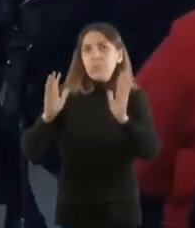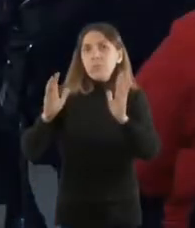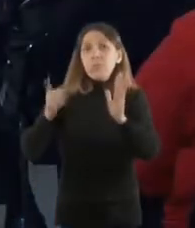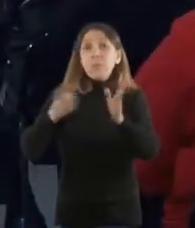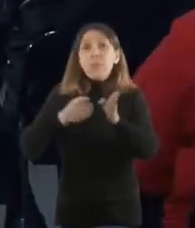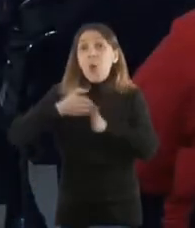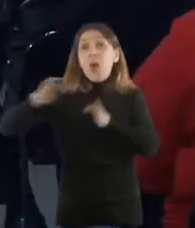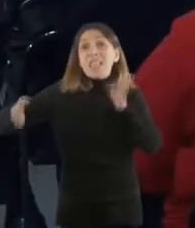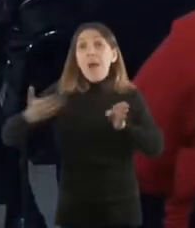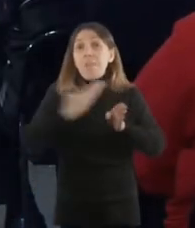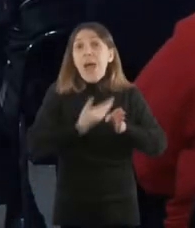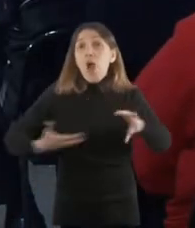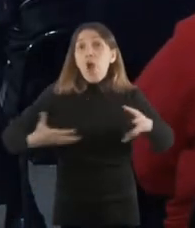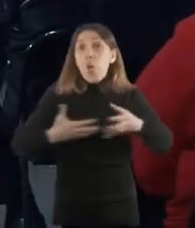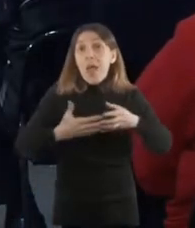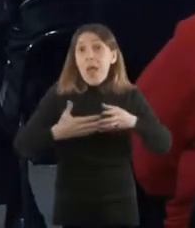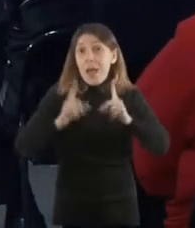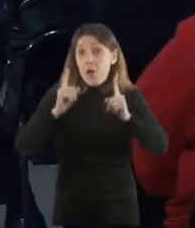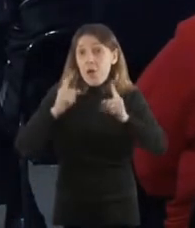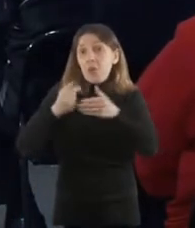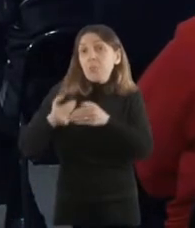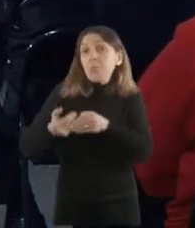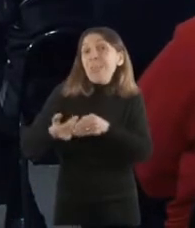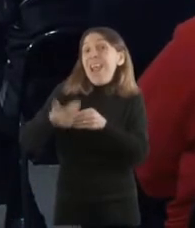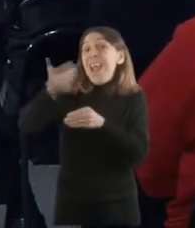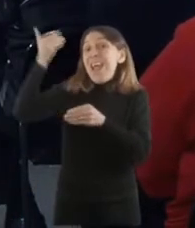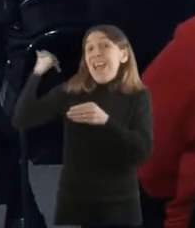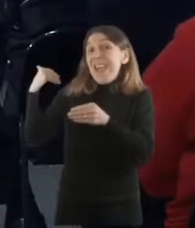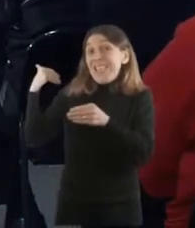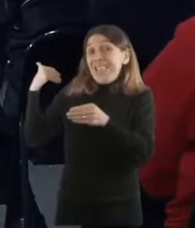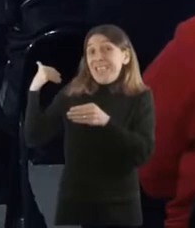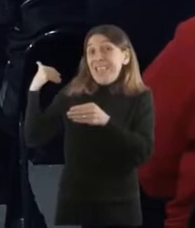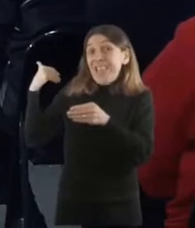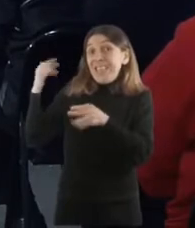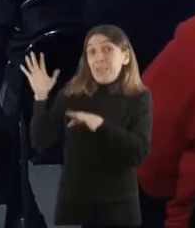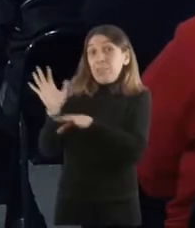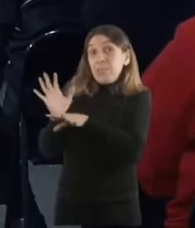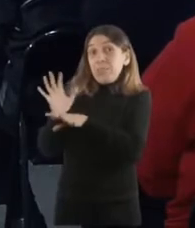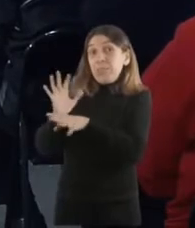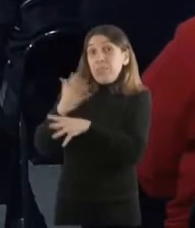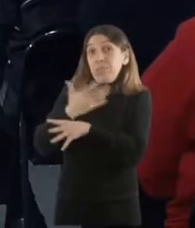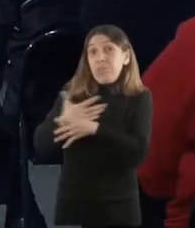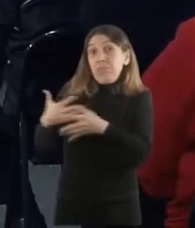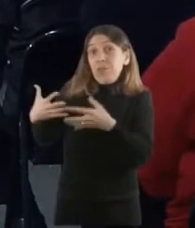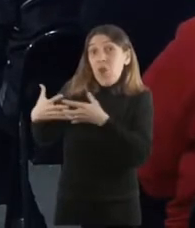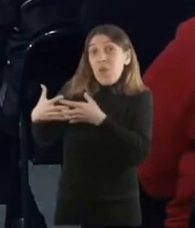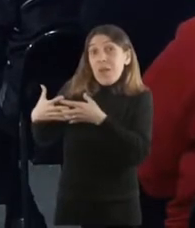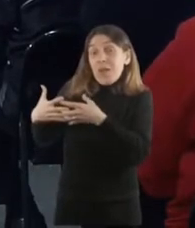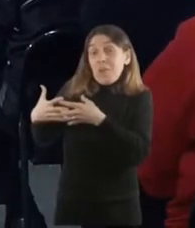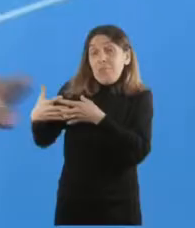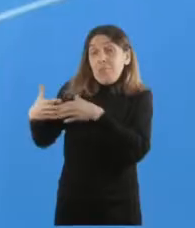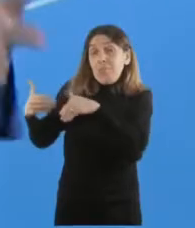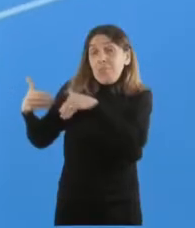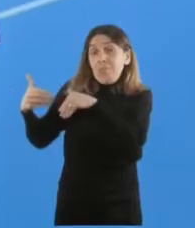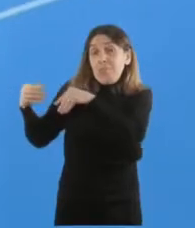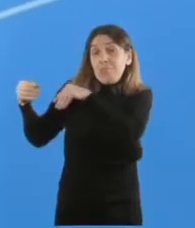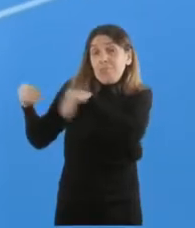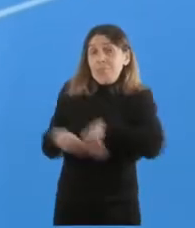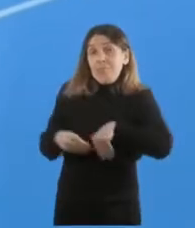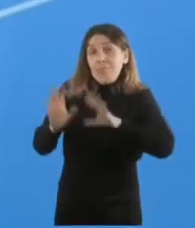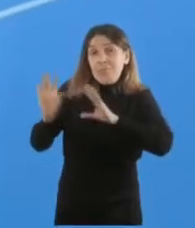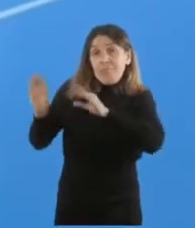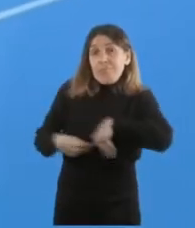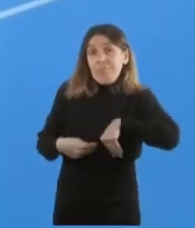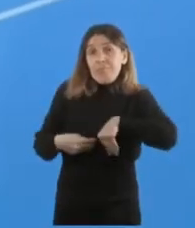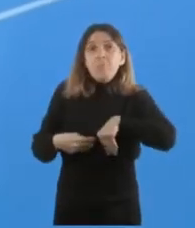gestión después de ese intento por apagar el Estado. Y después lo escuchaba Gabriel,